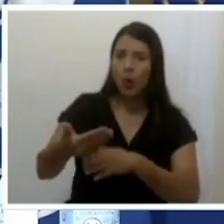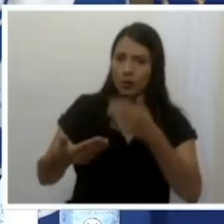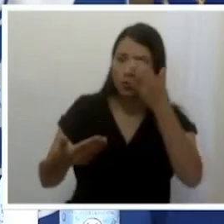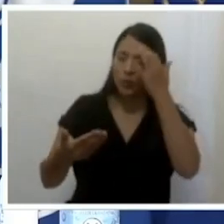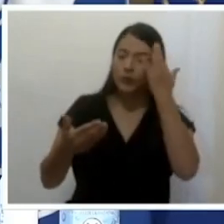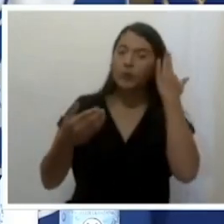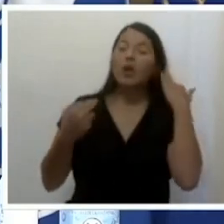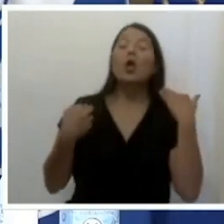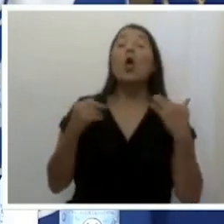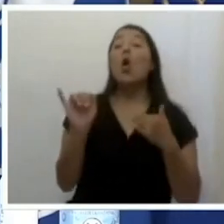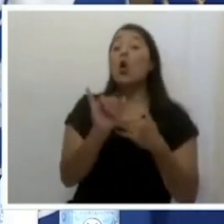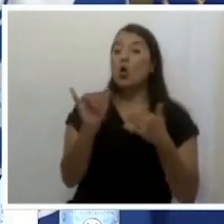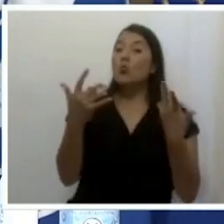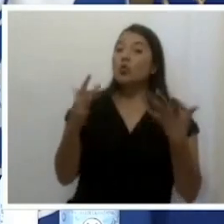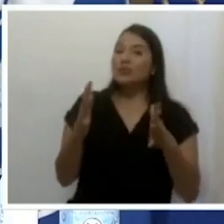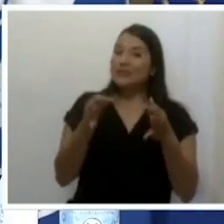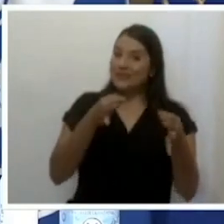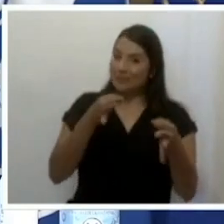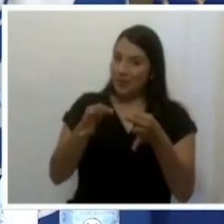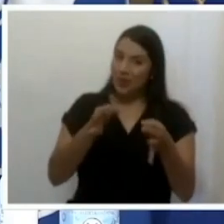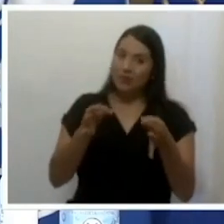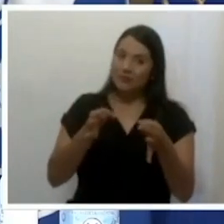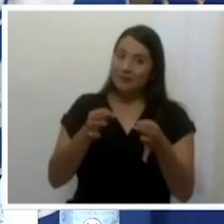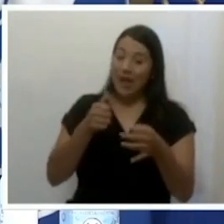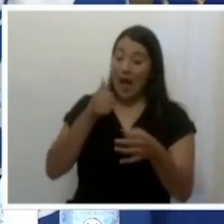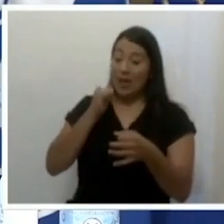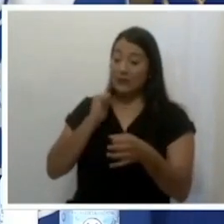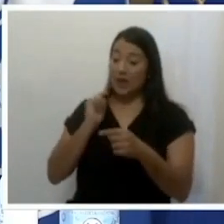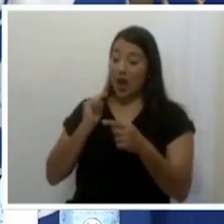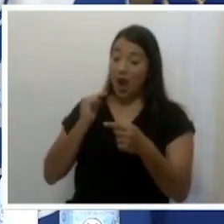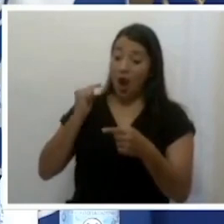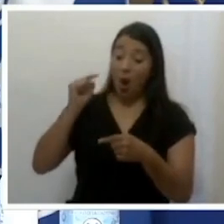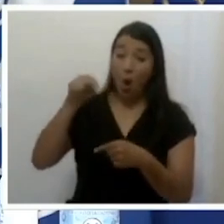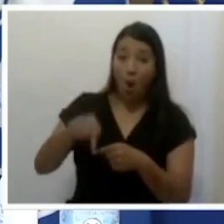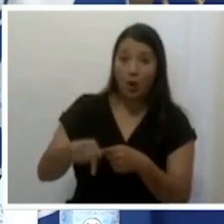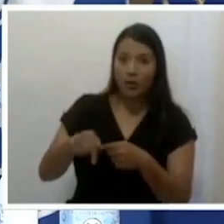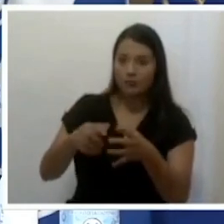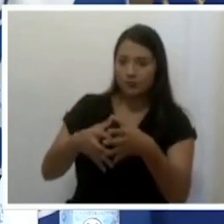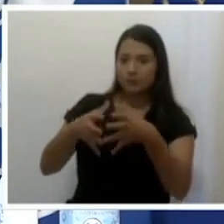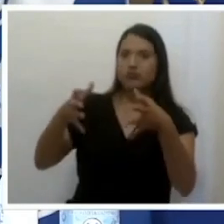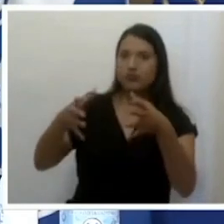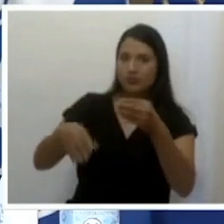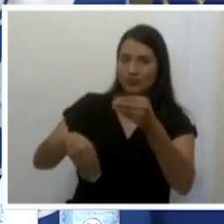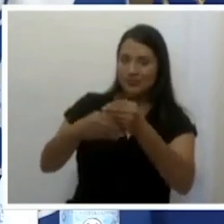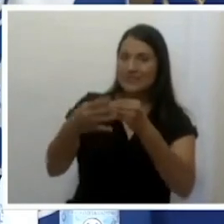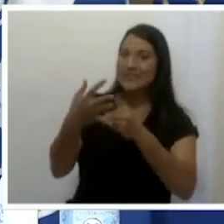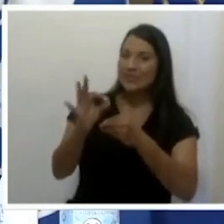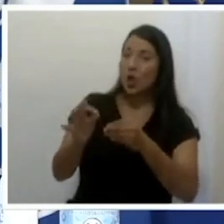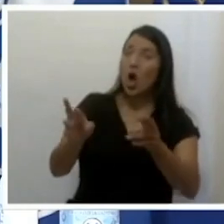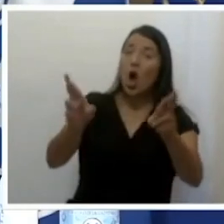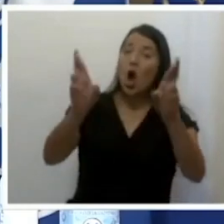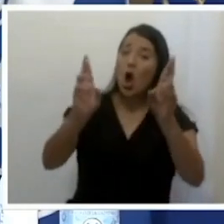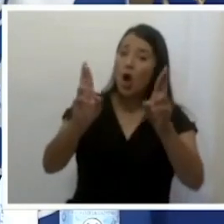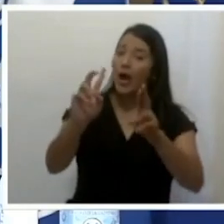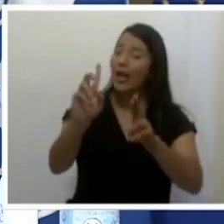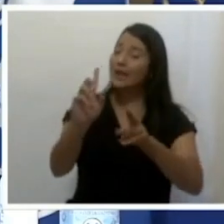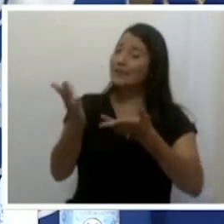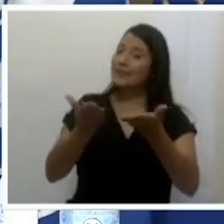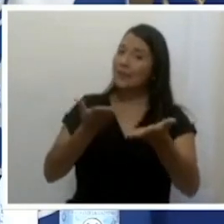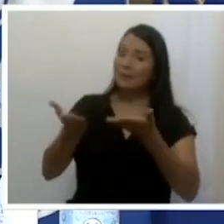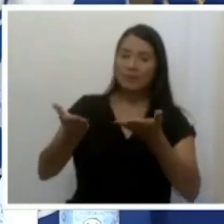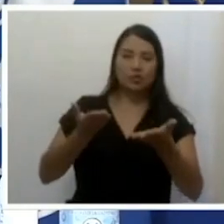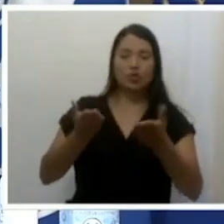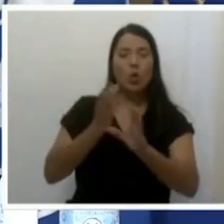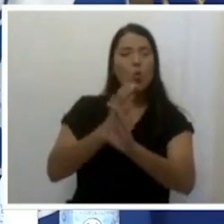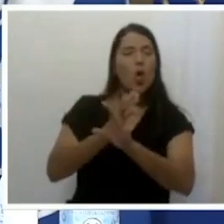Esperamos que no lleguemos a saturar servicios de UCI, porque lo que hemos estado viendo